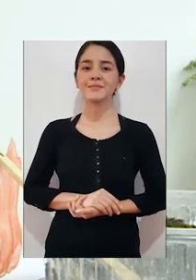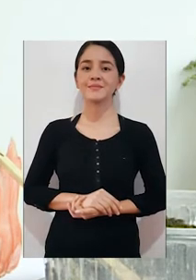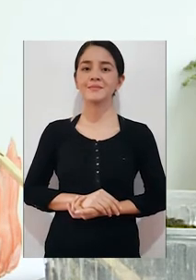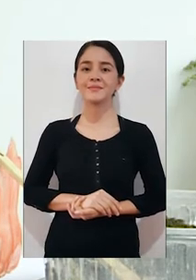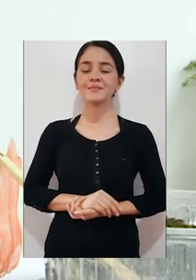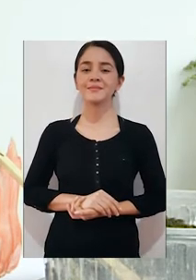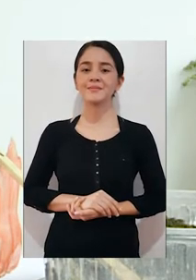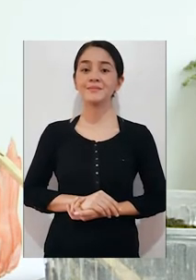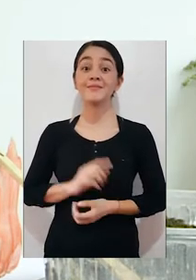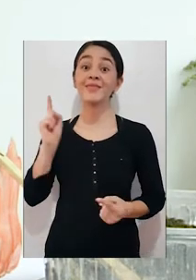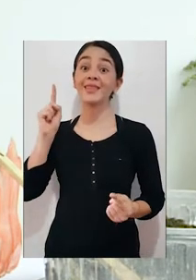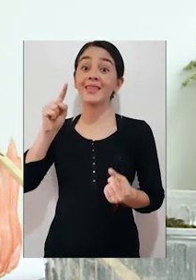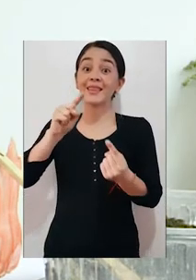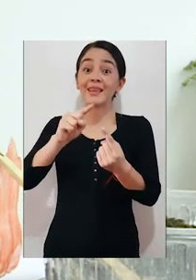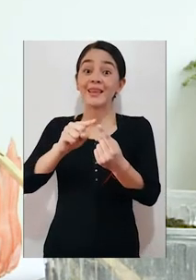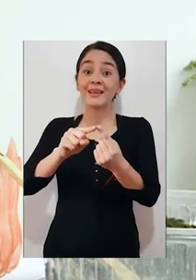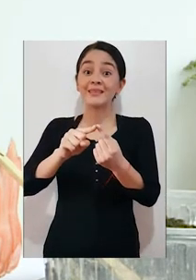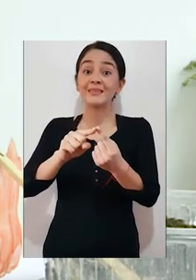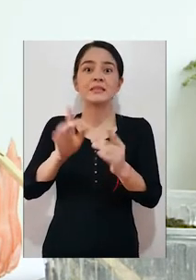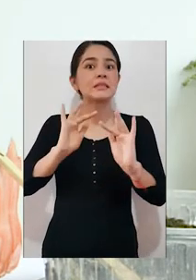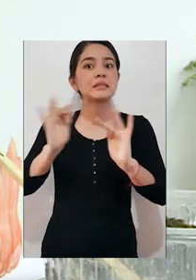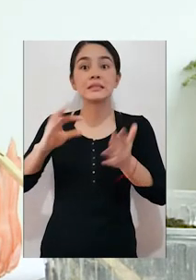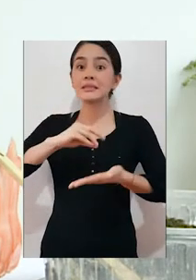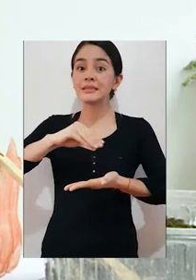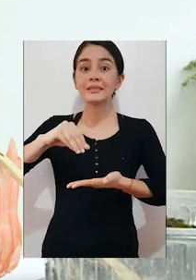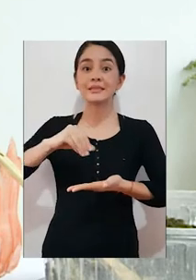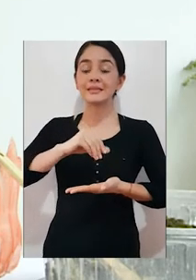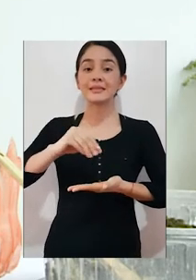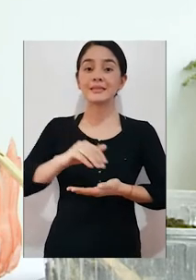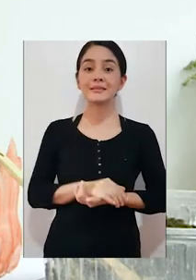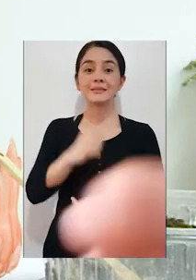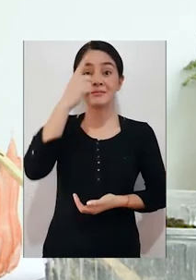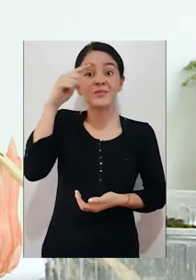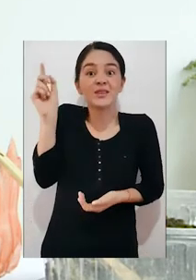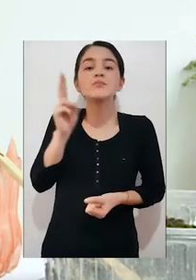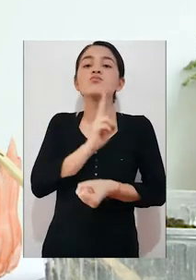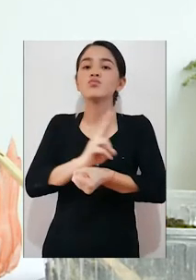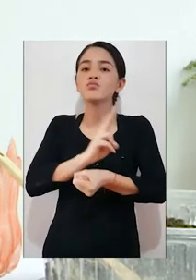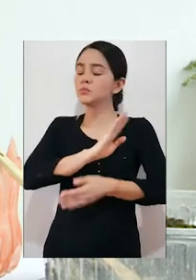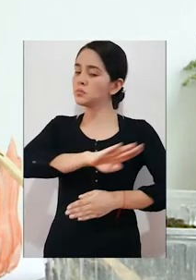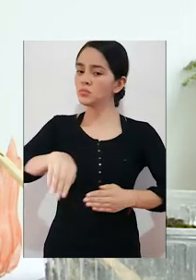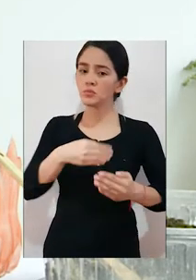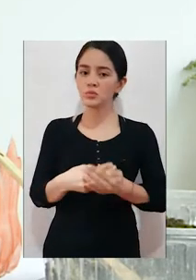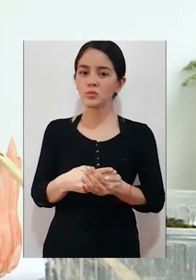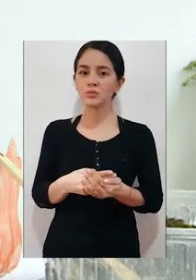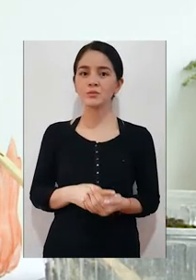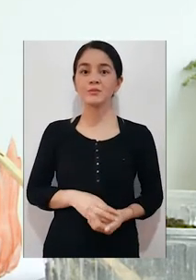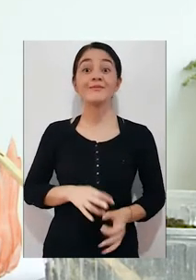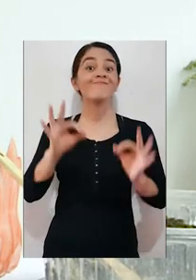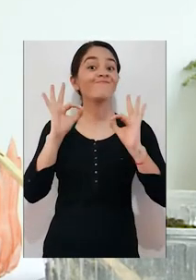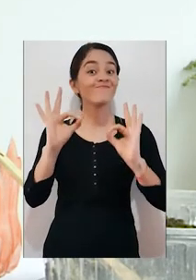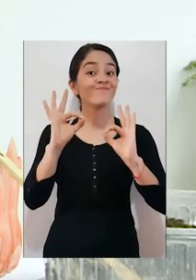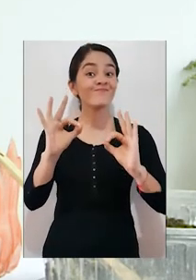Hasta que quede sin semillas, para que los podamos utilizar todos. Y así vamos a tener